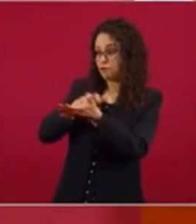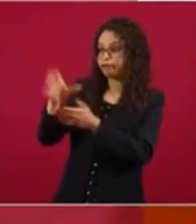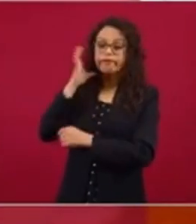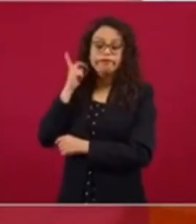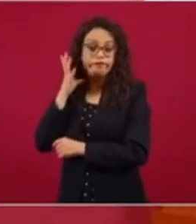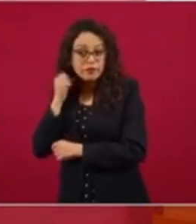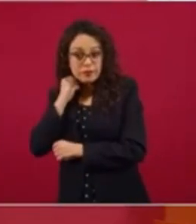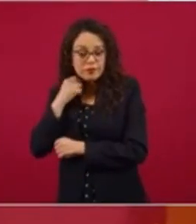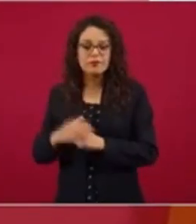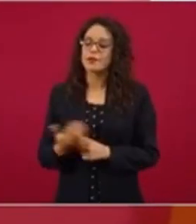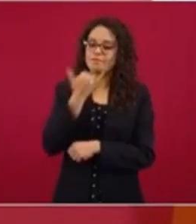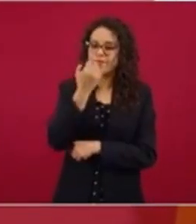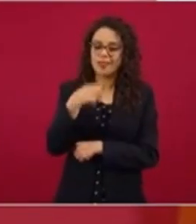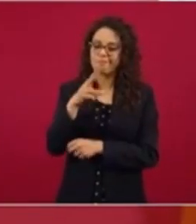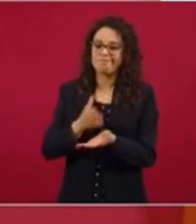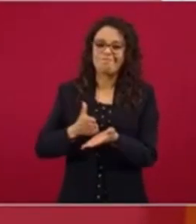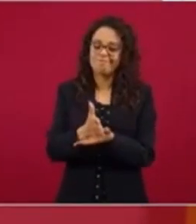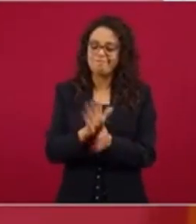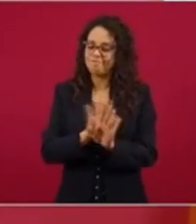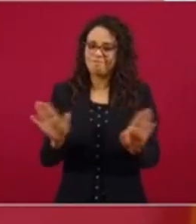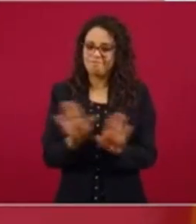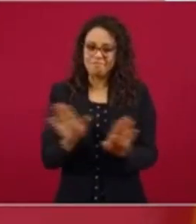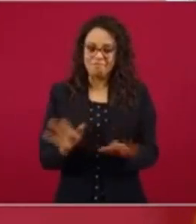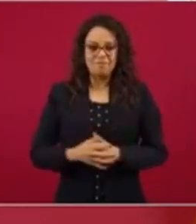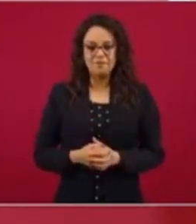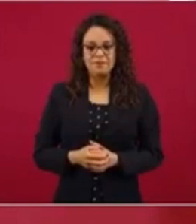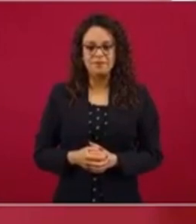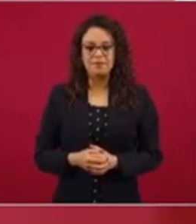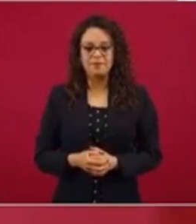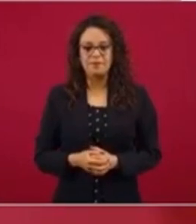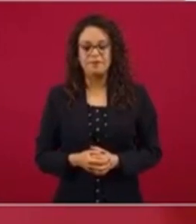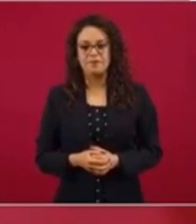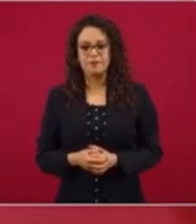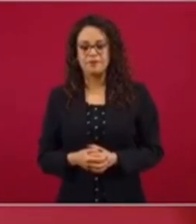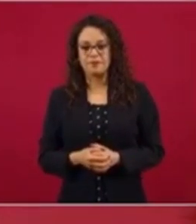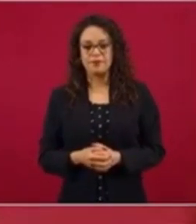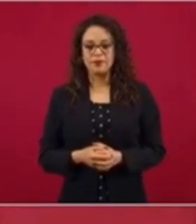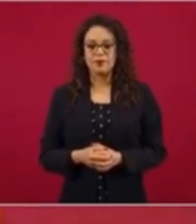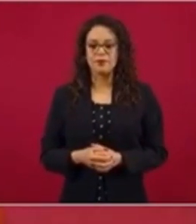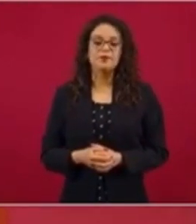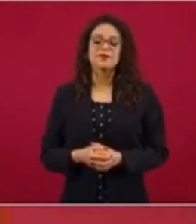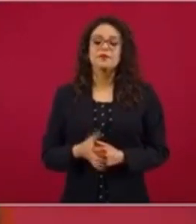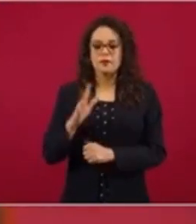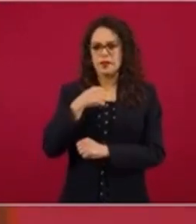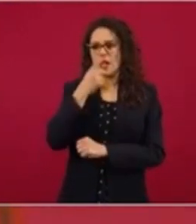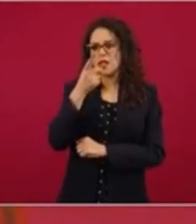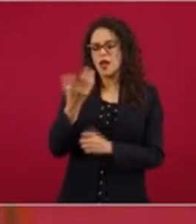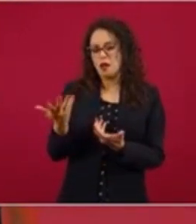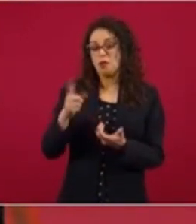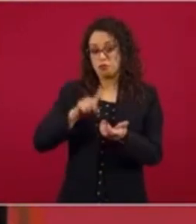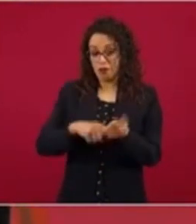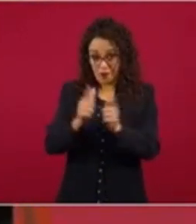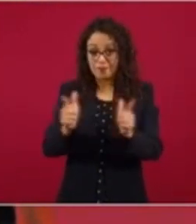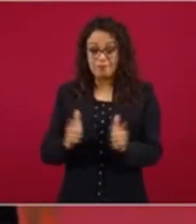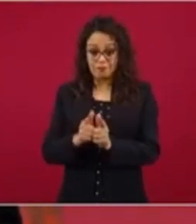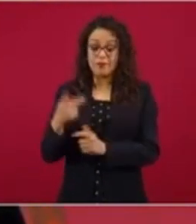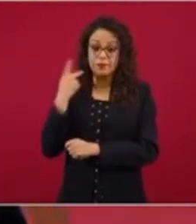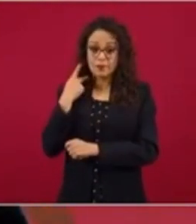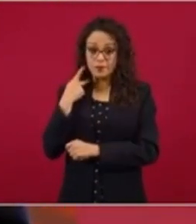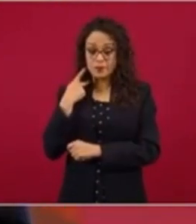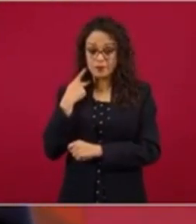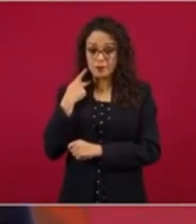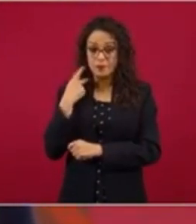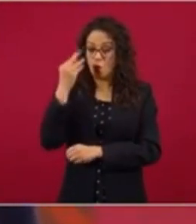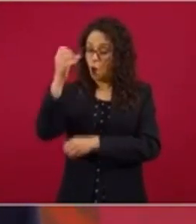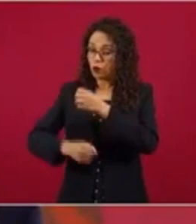de cómo, al final de cuentas, los partidos que dominaron